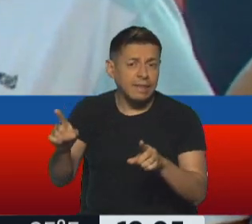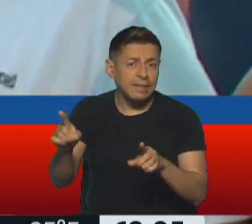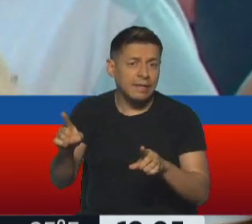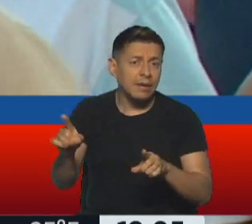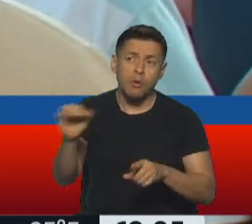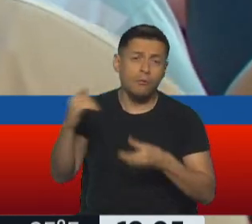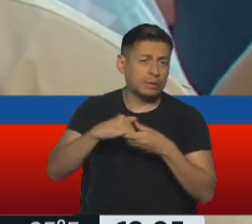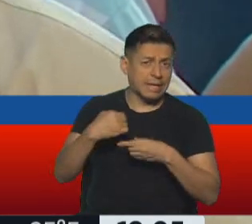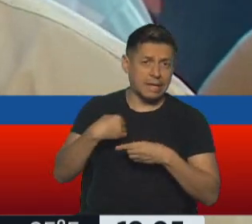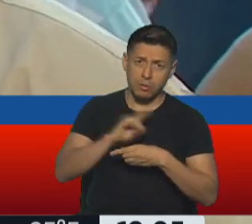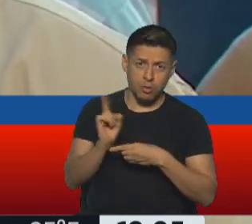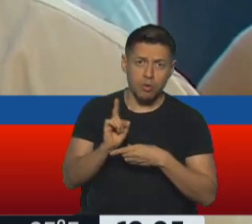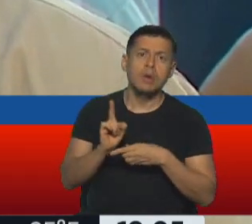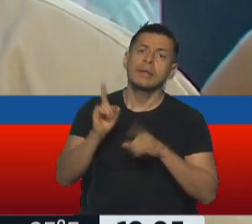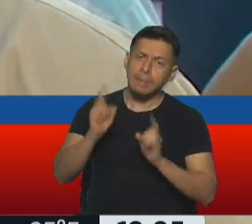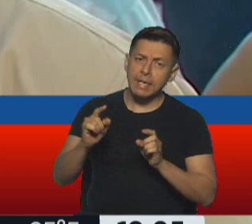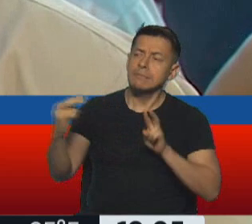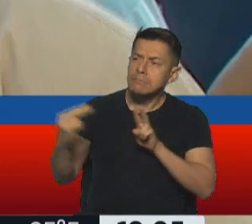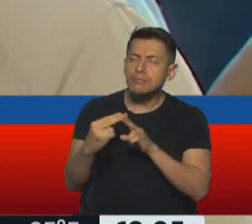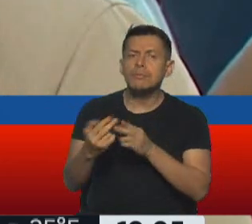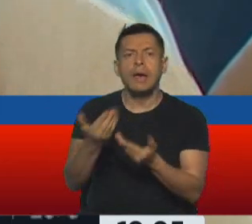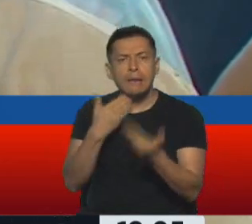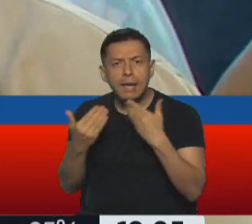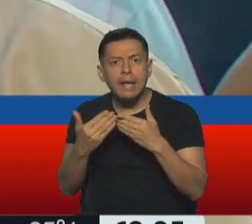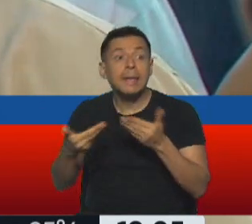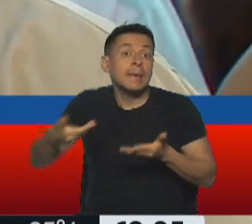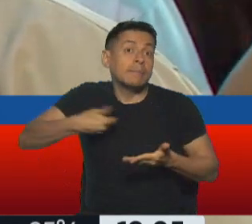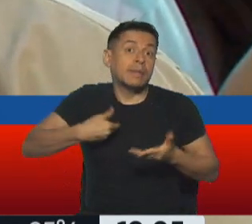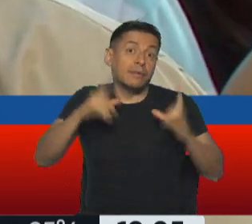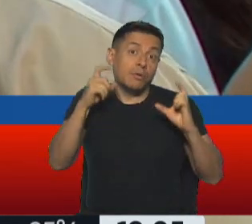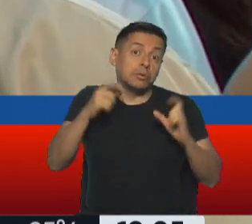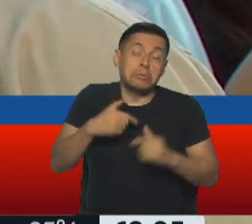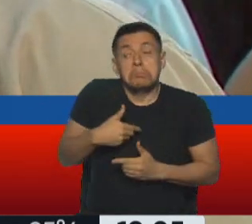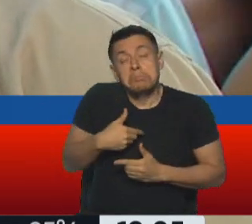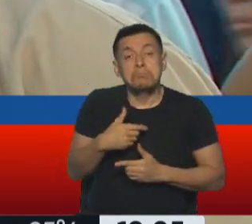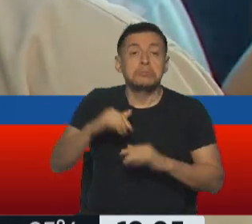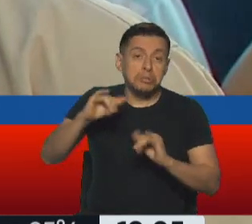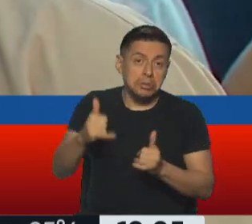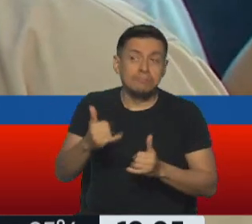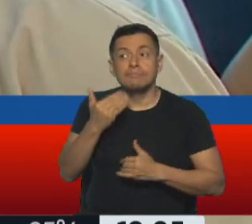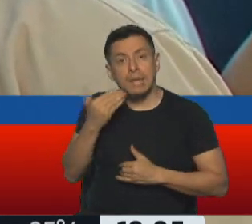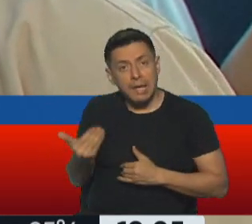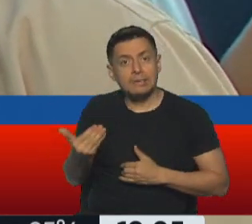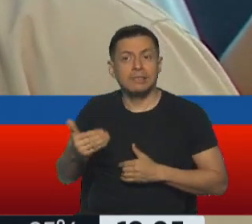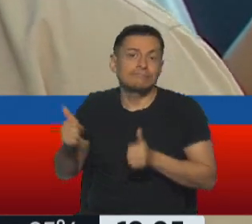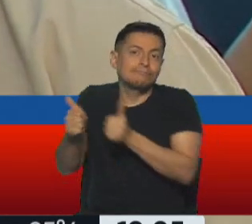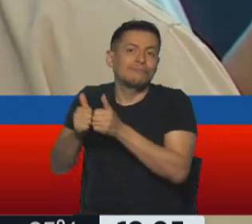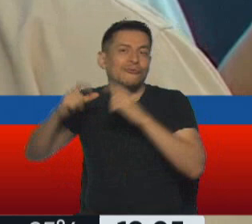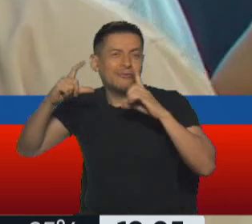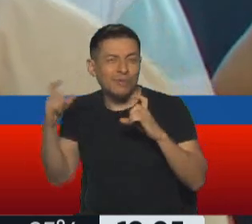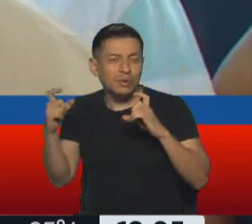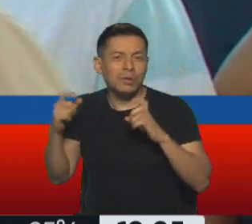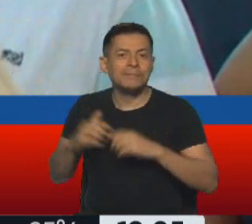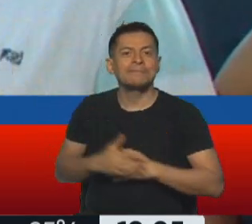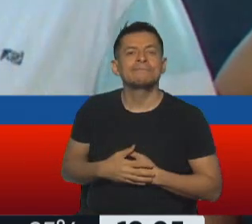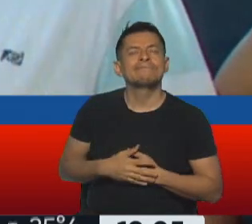que no nos va a votar. Se acerca muchas veces a hablar o a pedirnos una foto, yo lo tomo como un mimo, estoy muy agradecido. Lo que te digo es que no me